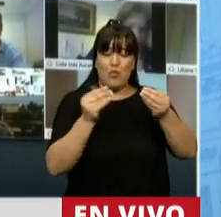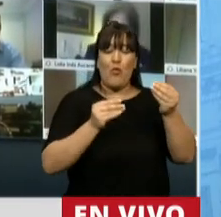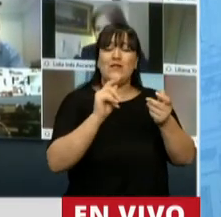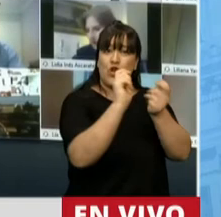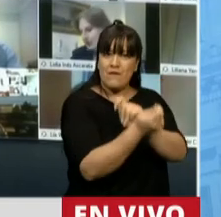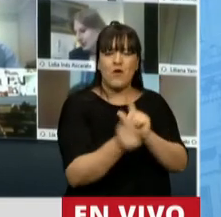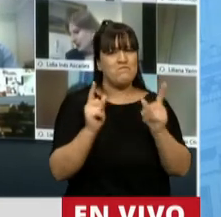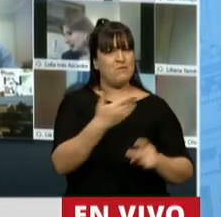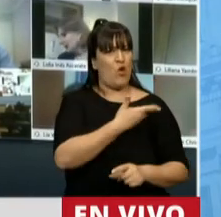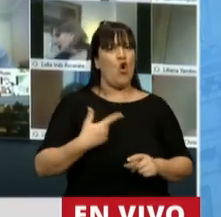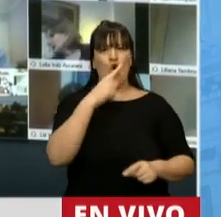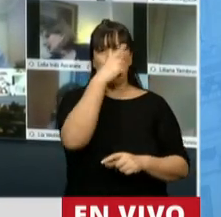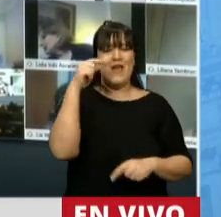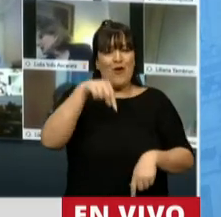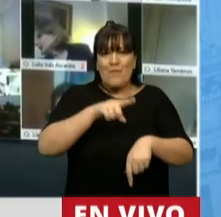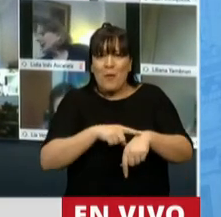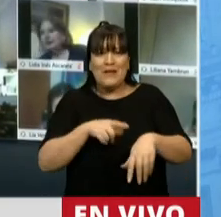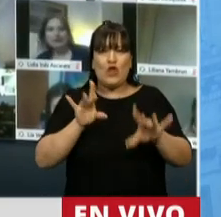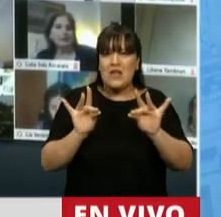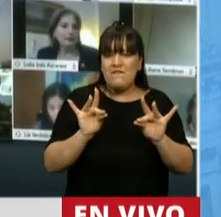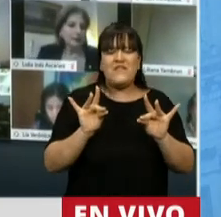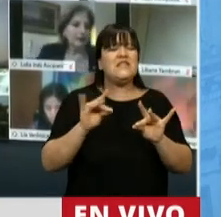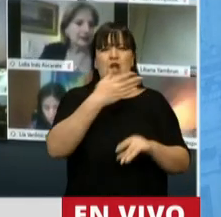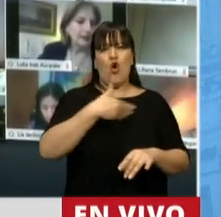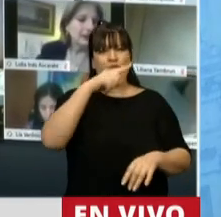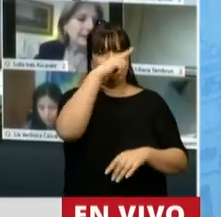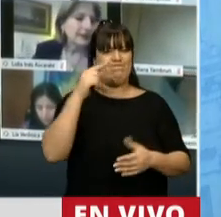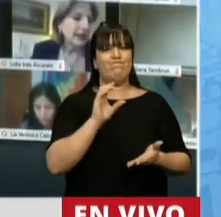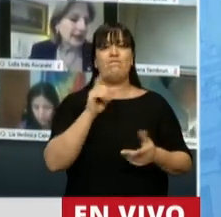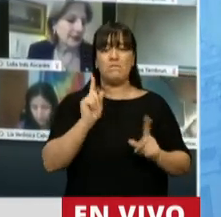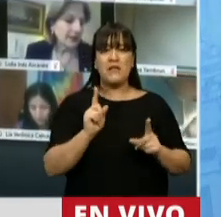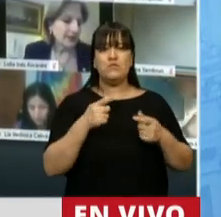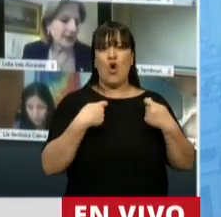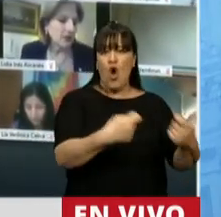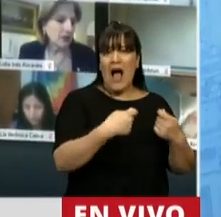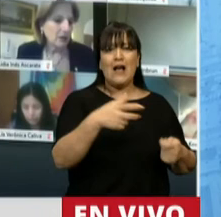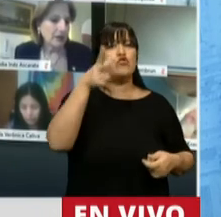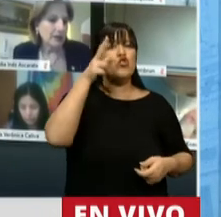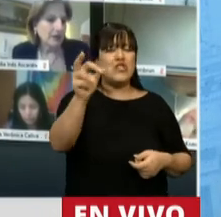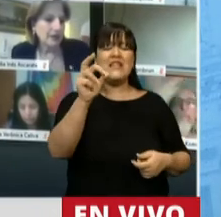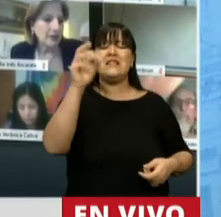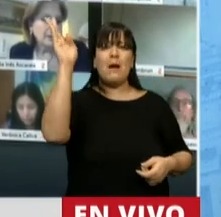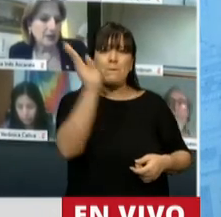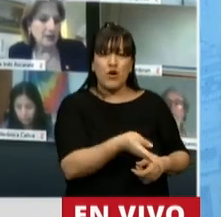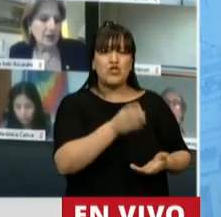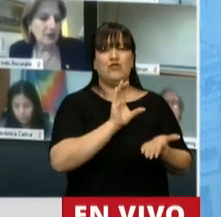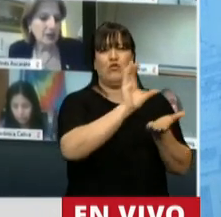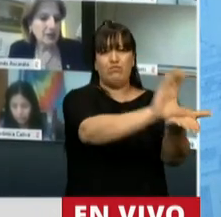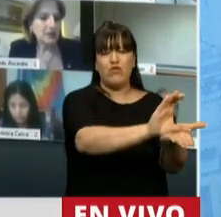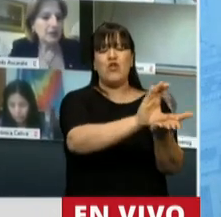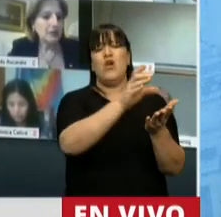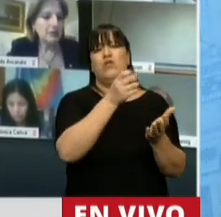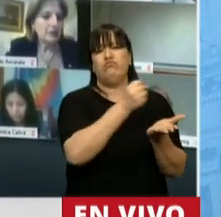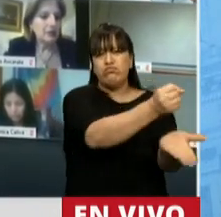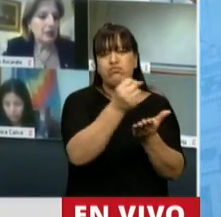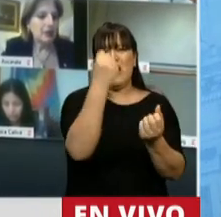lo que el gobierno está haciendo en este duro momento, destinando el 80% de los mayores gastos a prestaciones de seguridad social, subsidios